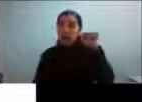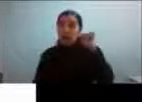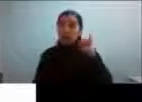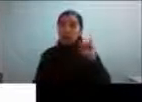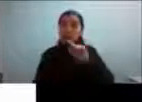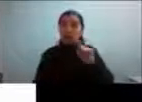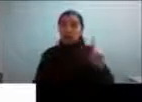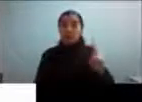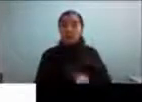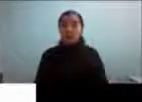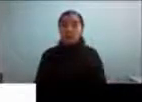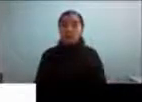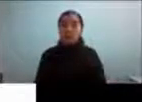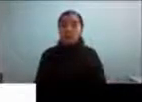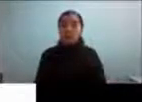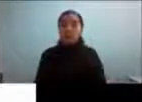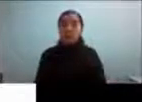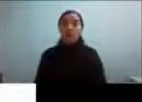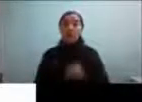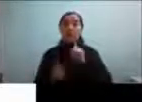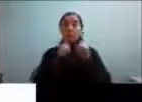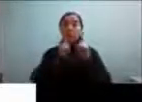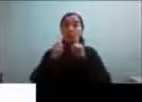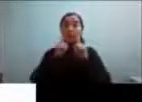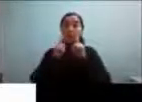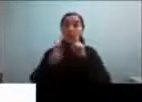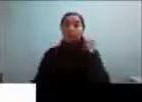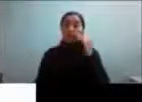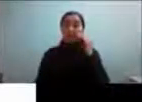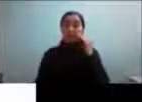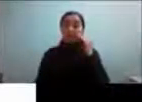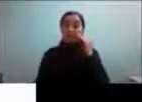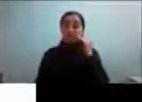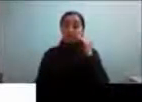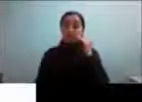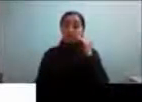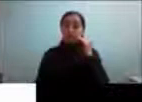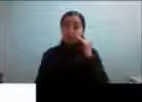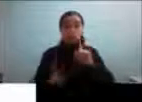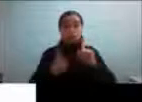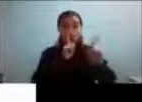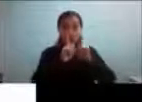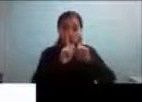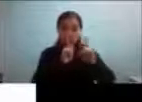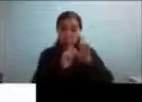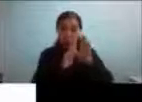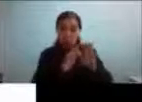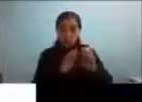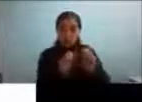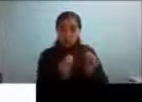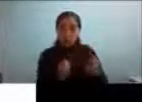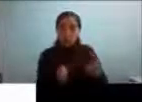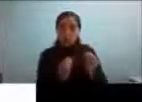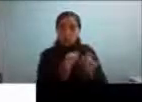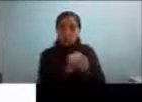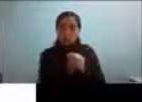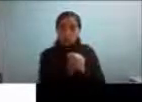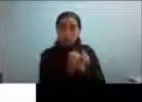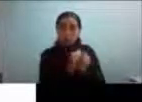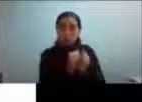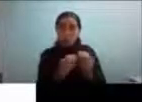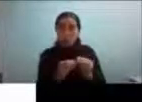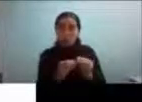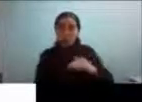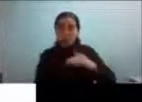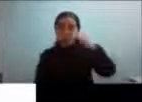esta es una prueba que fue desarrollada en niños luego de ser desarrollada en niños se crearon distintas adaptaciones para niños más grandes